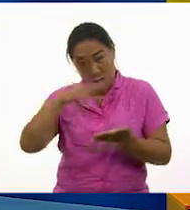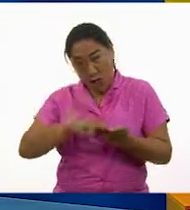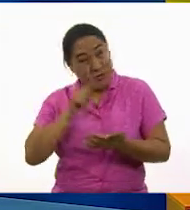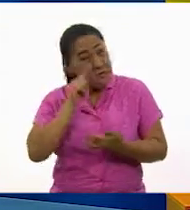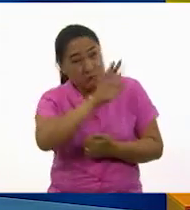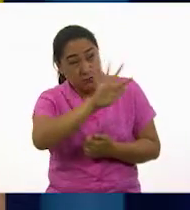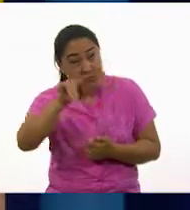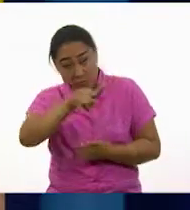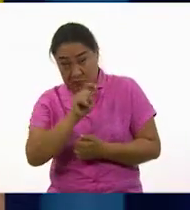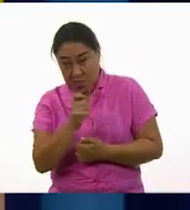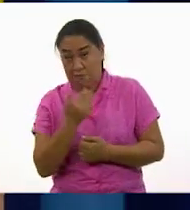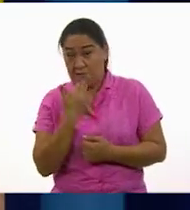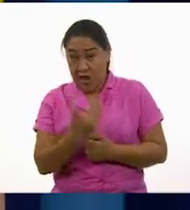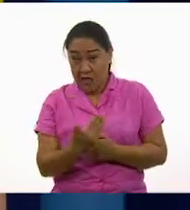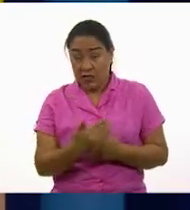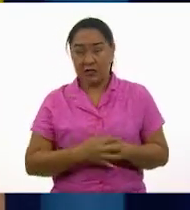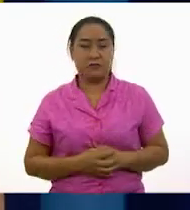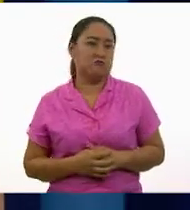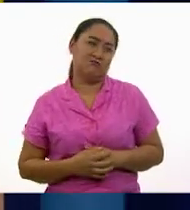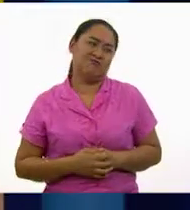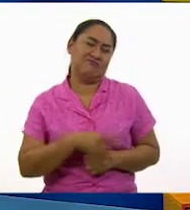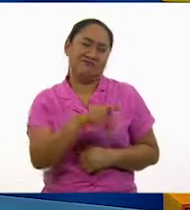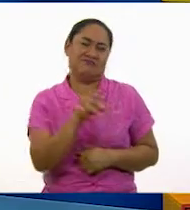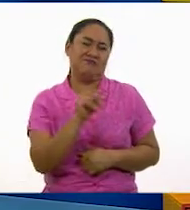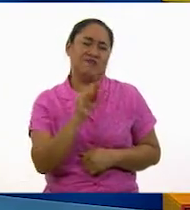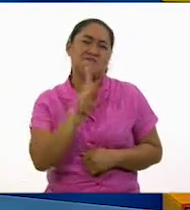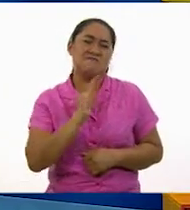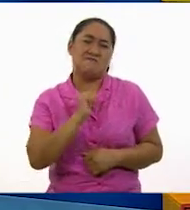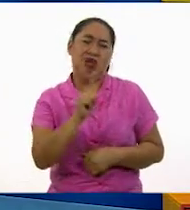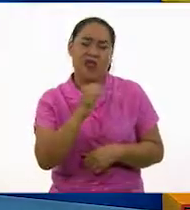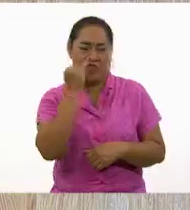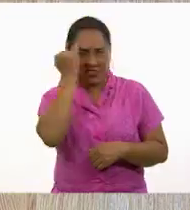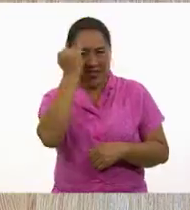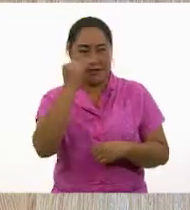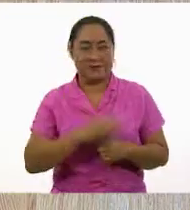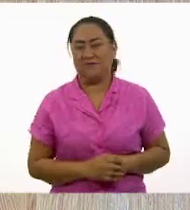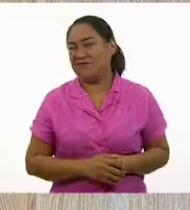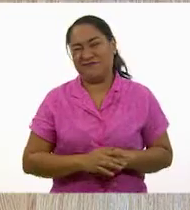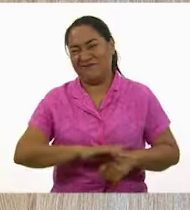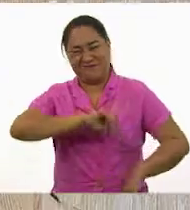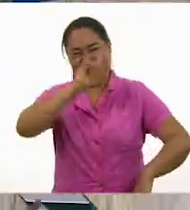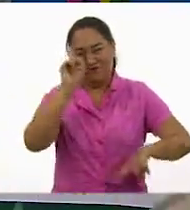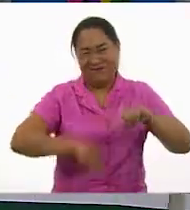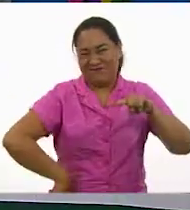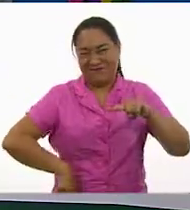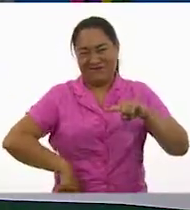es correcto? No, para nada. Entonces, ¡vamos a romperlo!